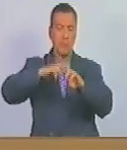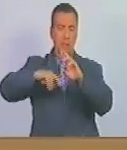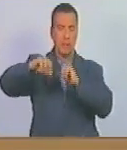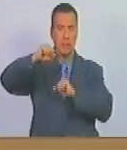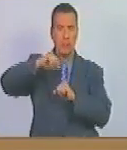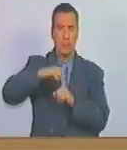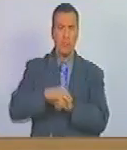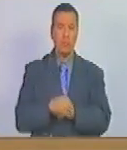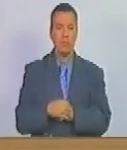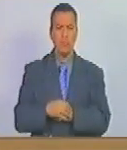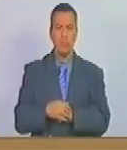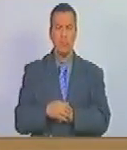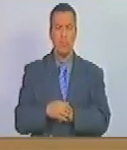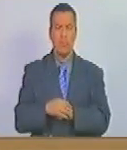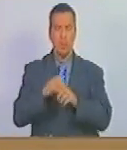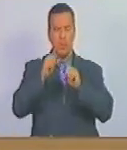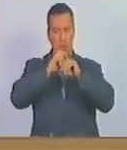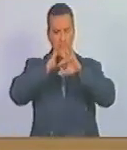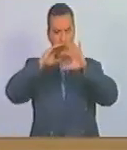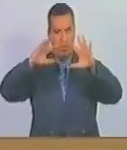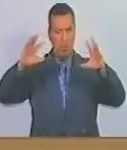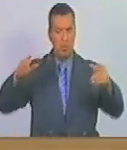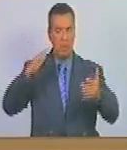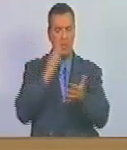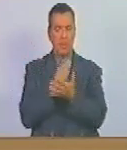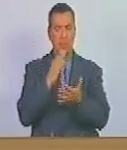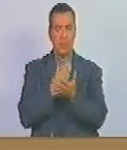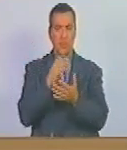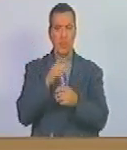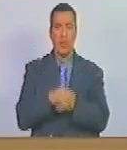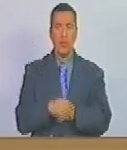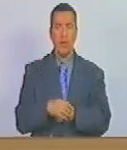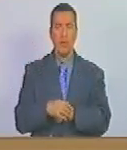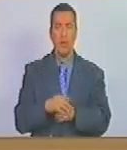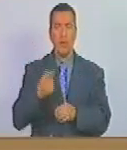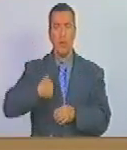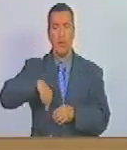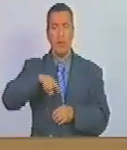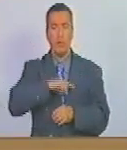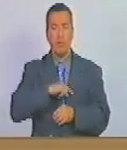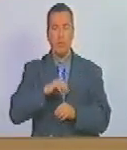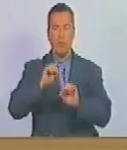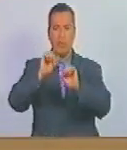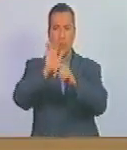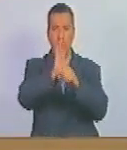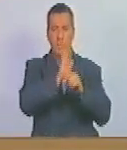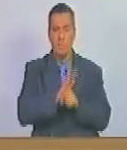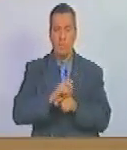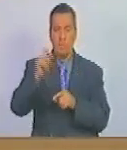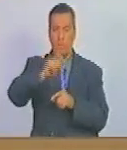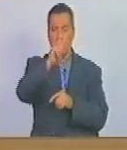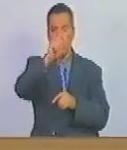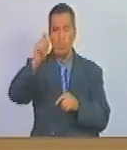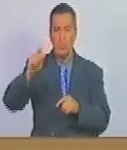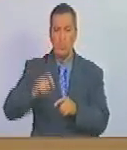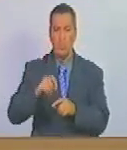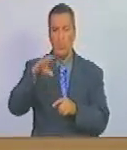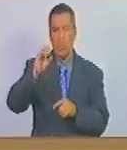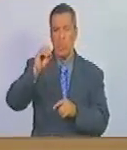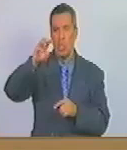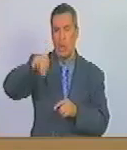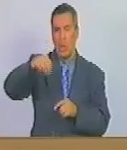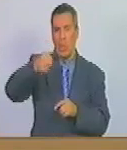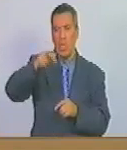de brillar constantemente nuestro escudo el artista plástico Omar